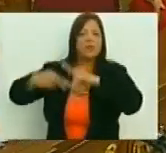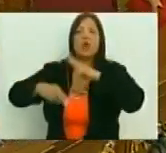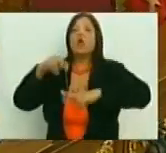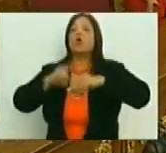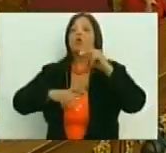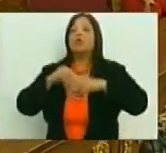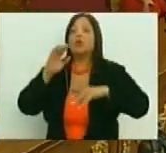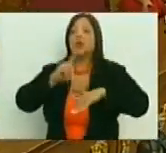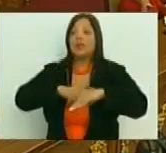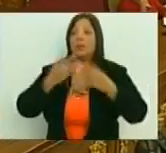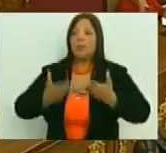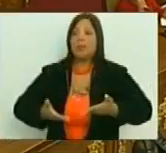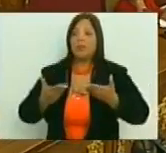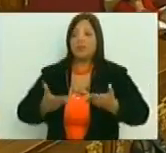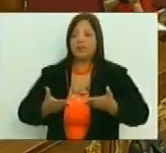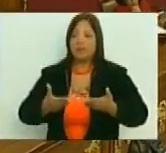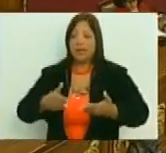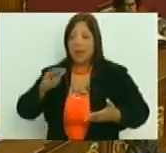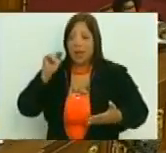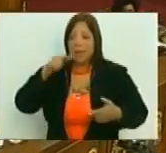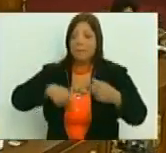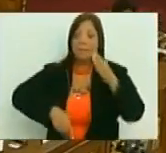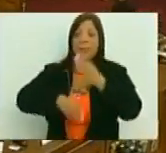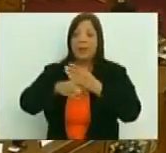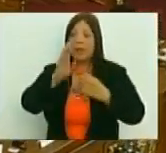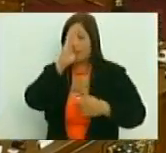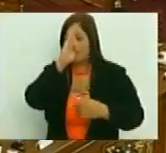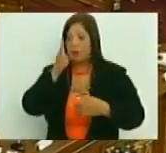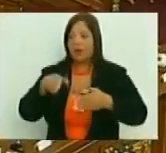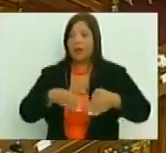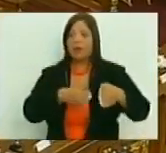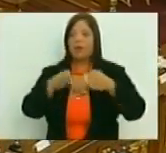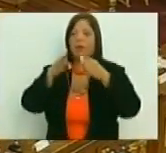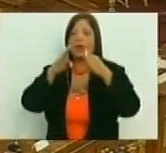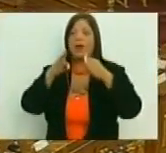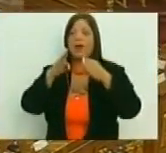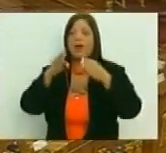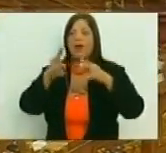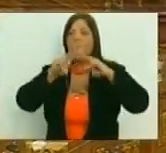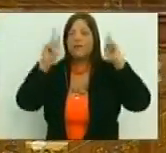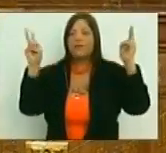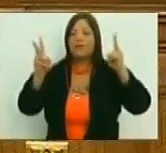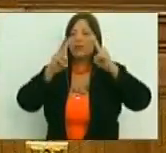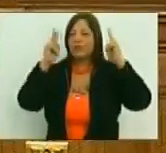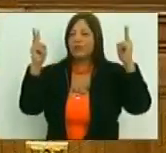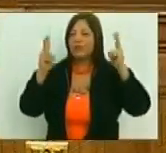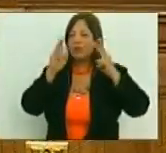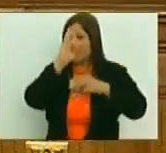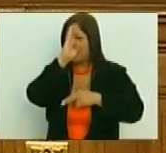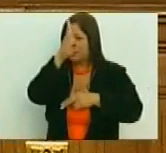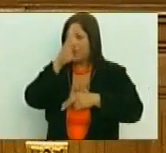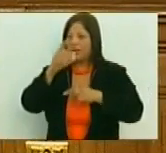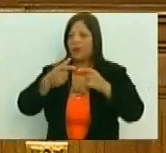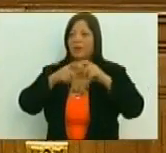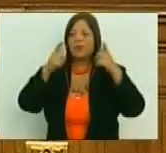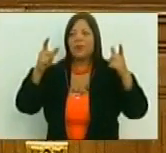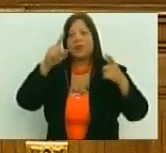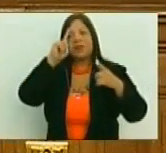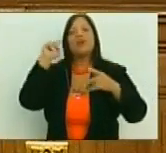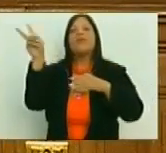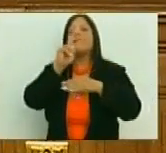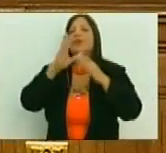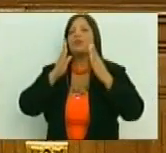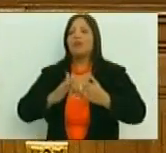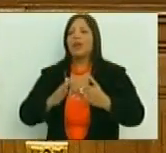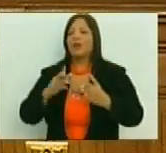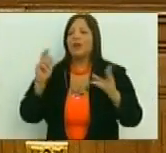tiempo presente para irnos enrumbados de forma victoriosa hacia el porvenir venezolano que tiene